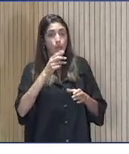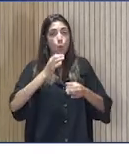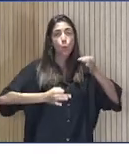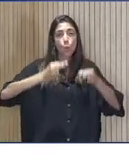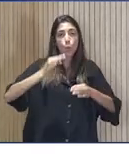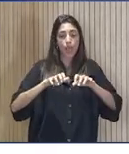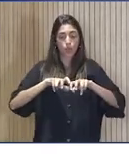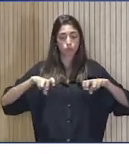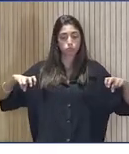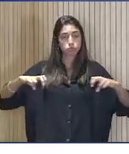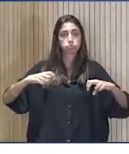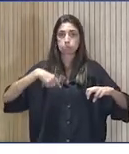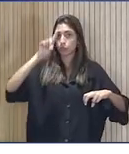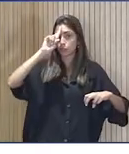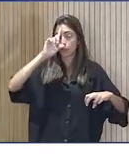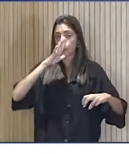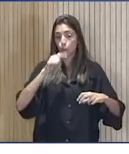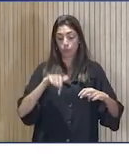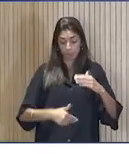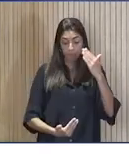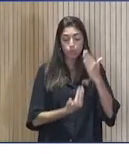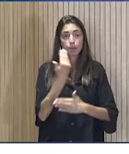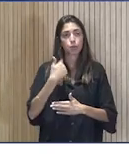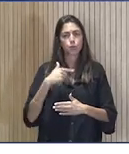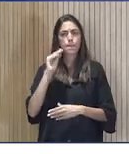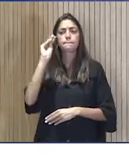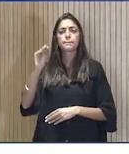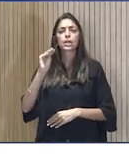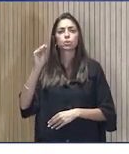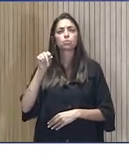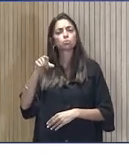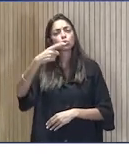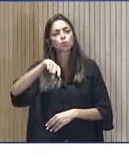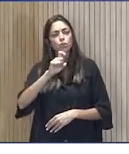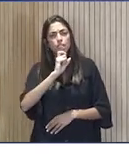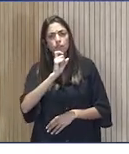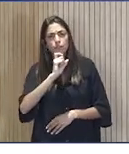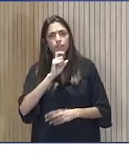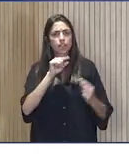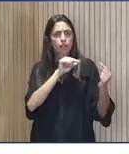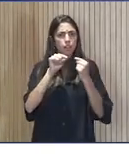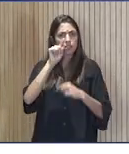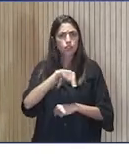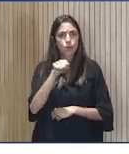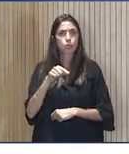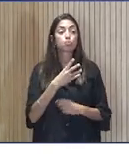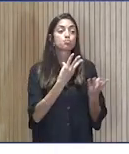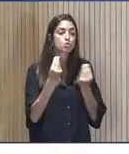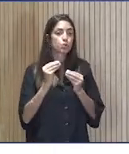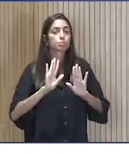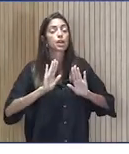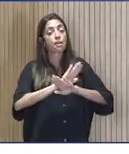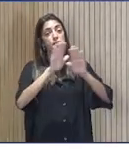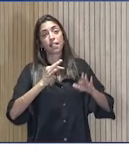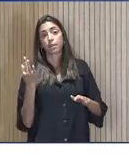me dijeron esta mañana cómo había ido la cosa, pregunté ¿pero lo han tenido difícil de deliberar o no? Y me dijeron mucho, pero al final hay que dárselo a